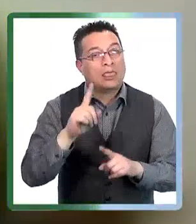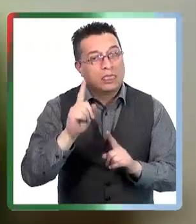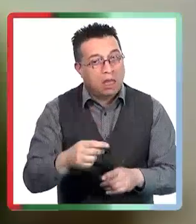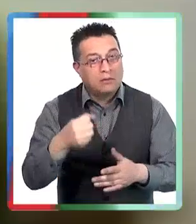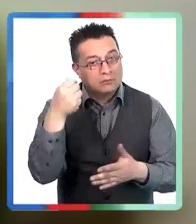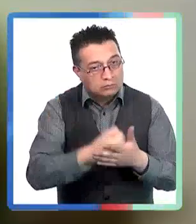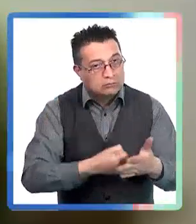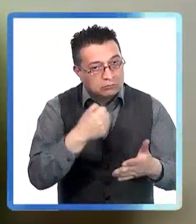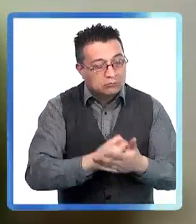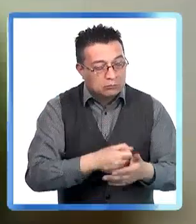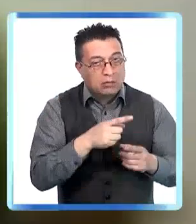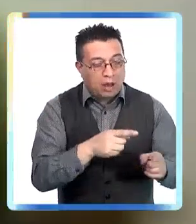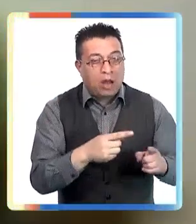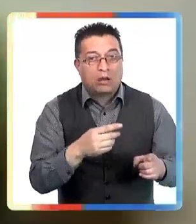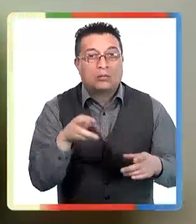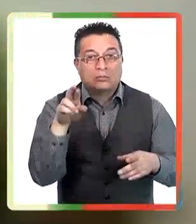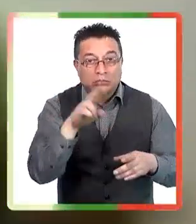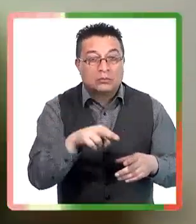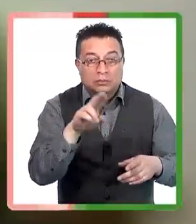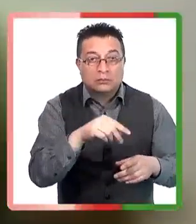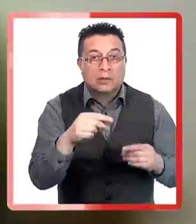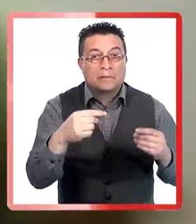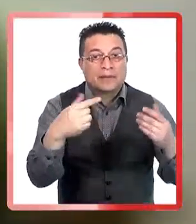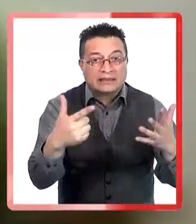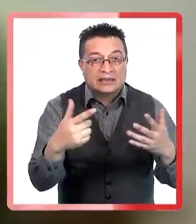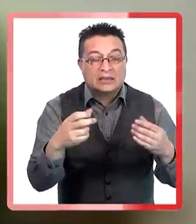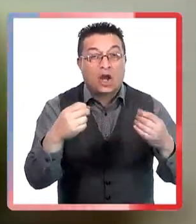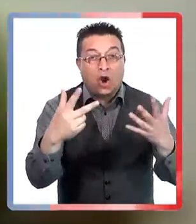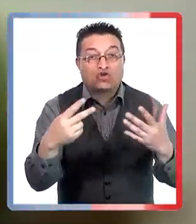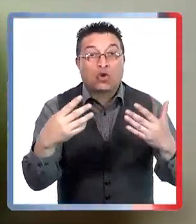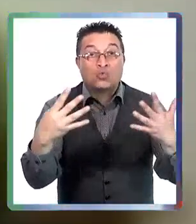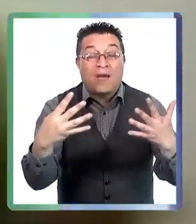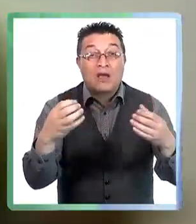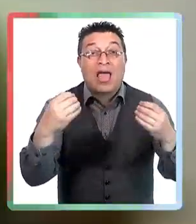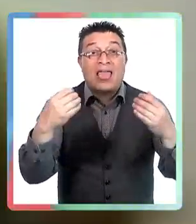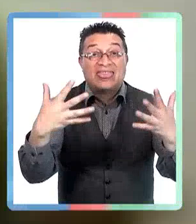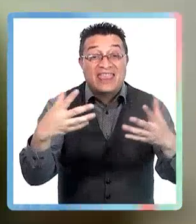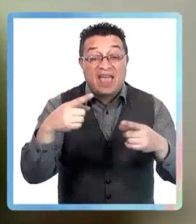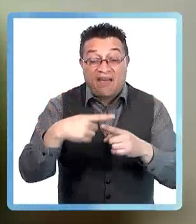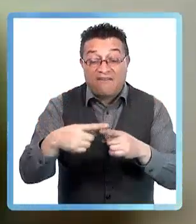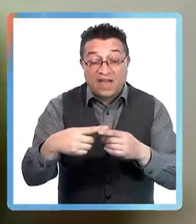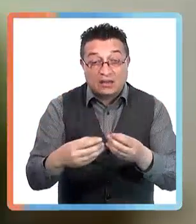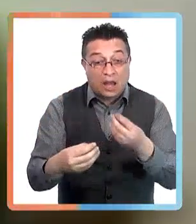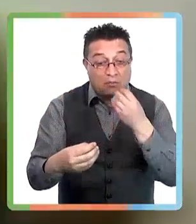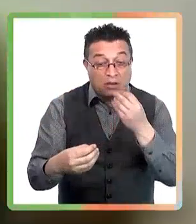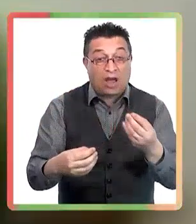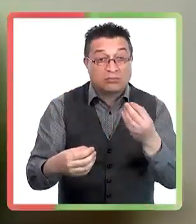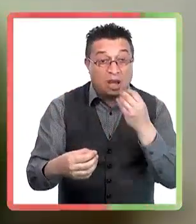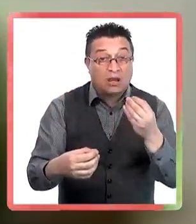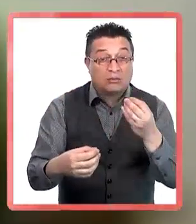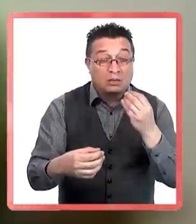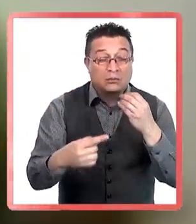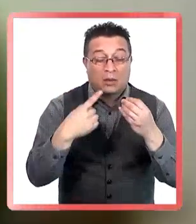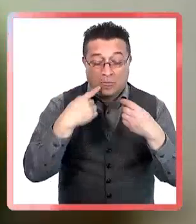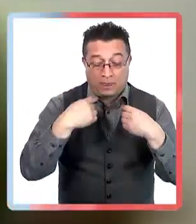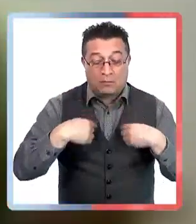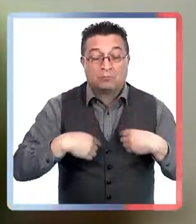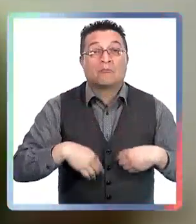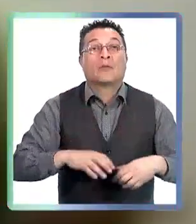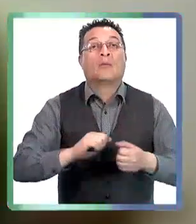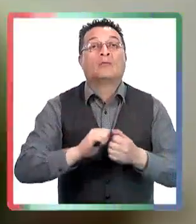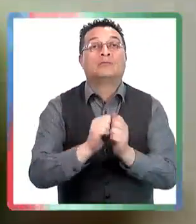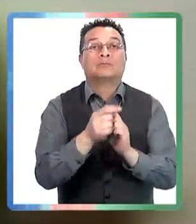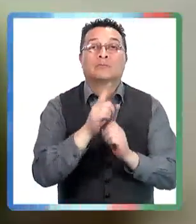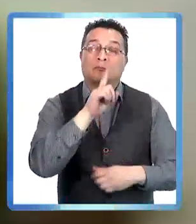insistir y se ha demostrado que a veces se necesitan siete, ocho, nueve, diez ofrecimientos de betarraga para que ese niño lo